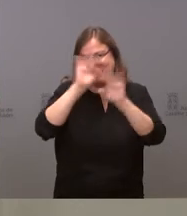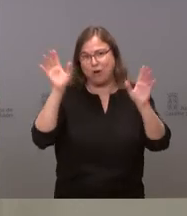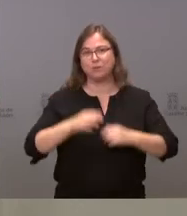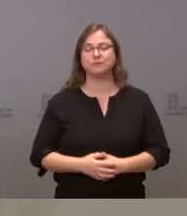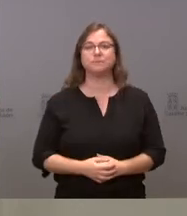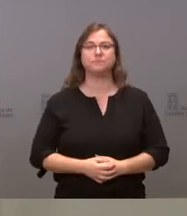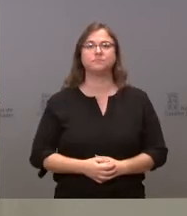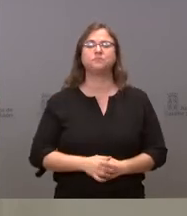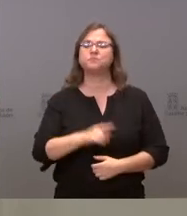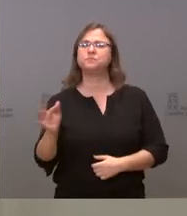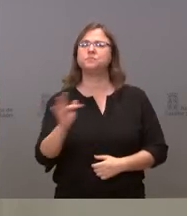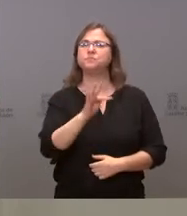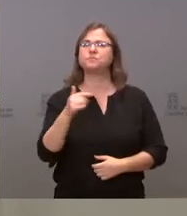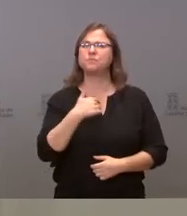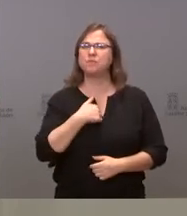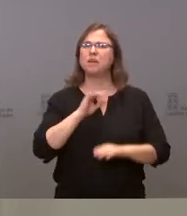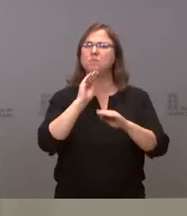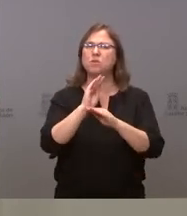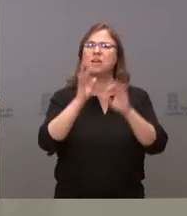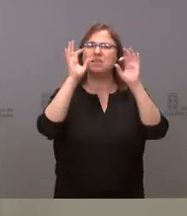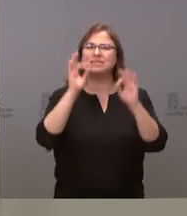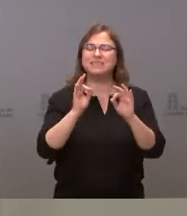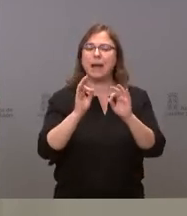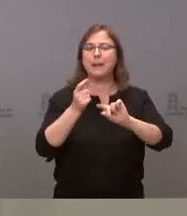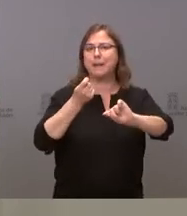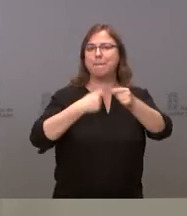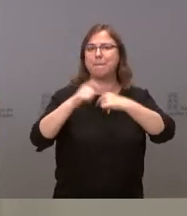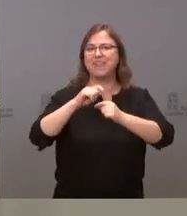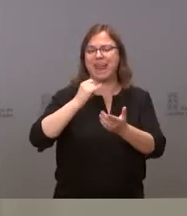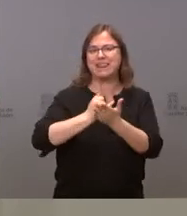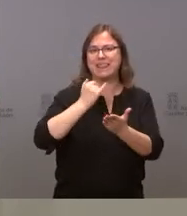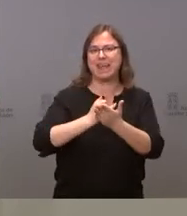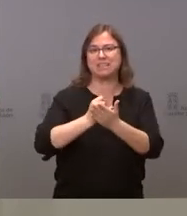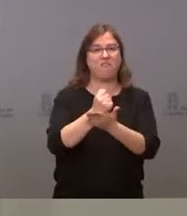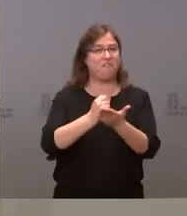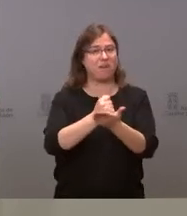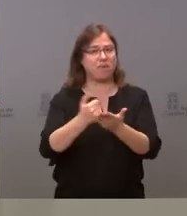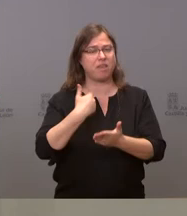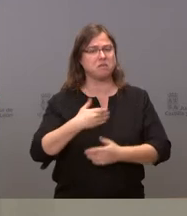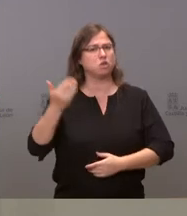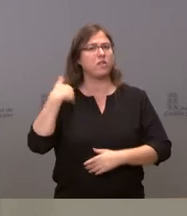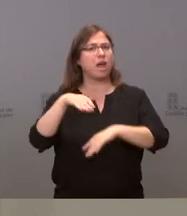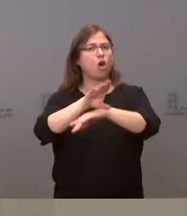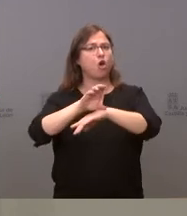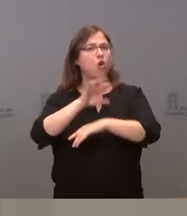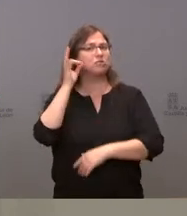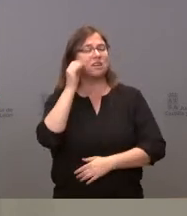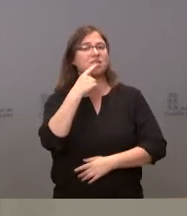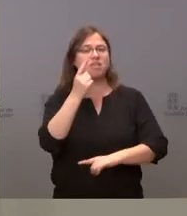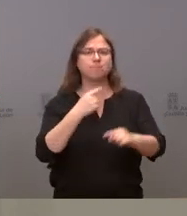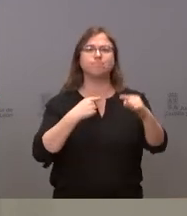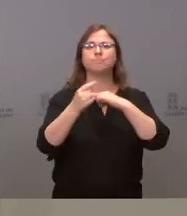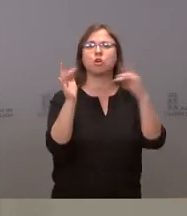Sí, ya está en vigor la venta del test este en las farmacias. El otro día la consejera nos decía que iba a ponerse en contacto con